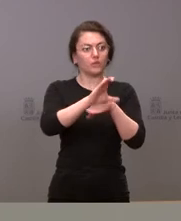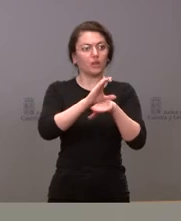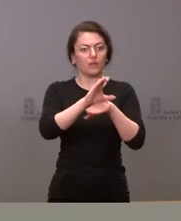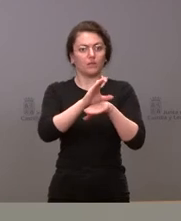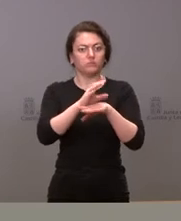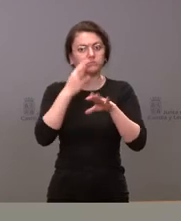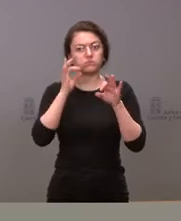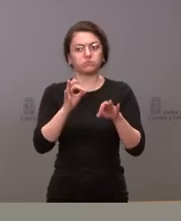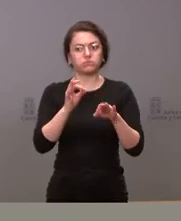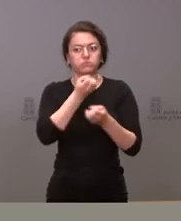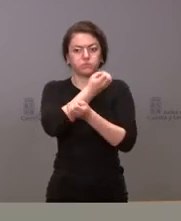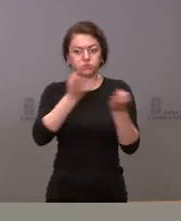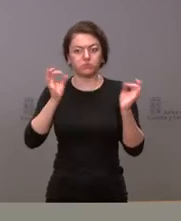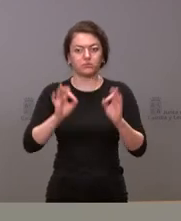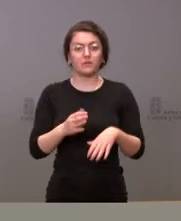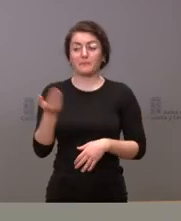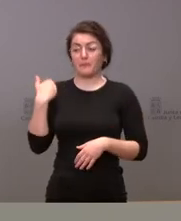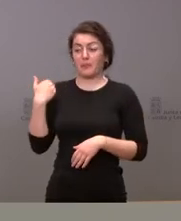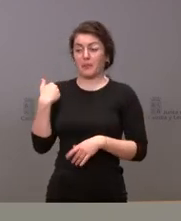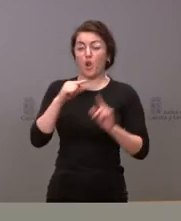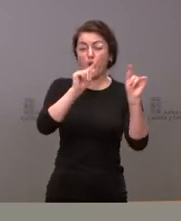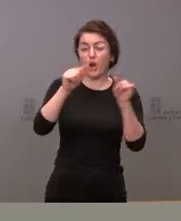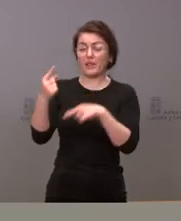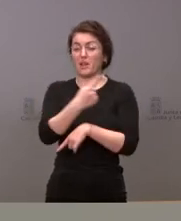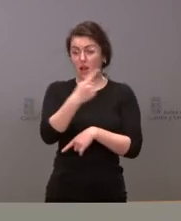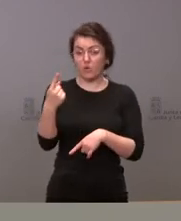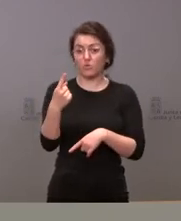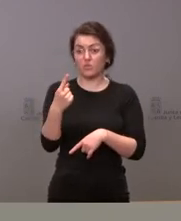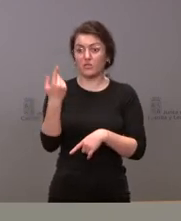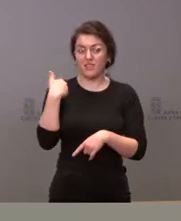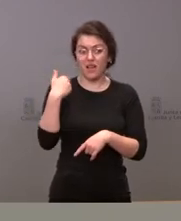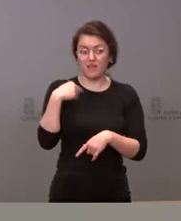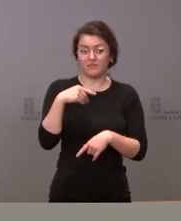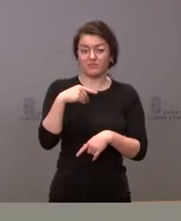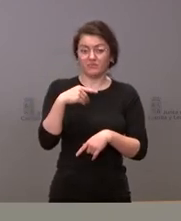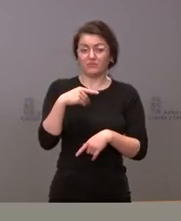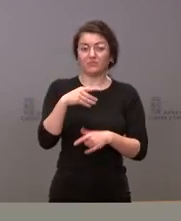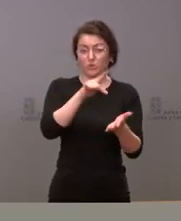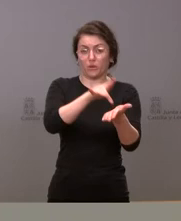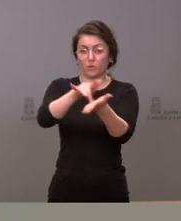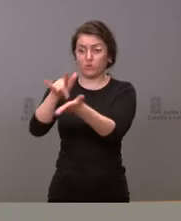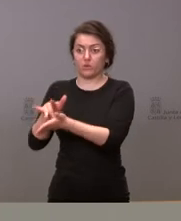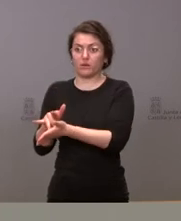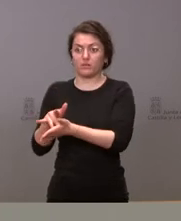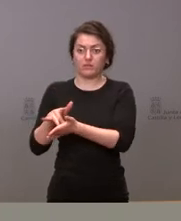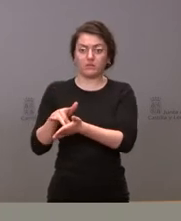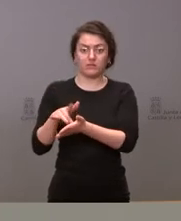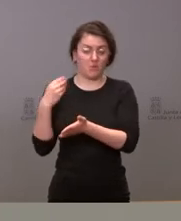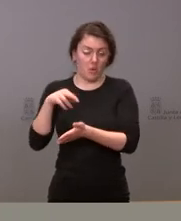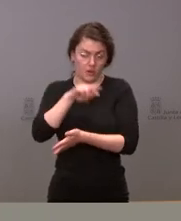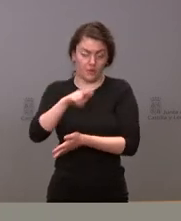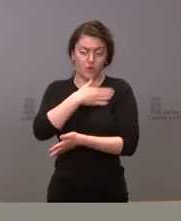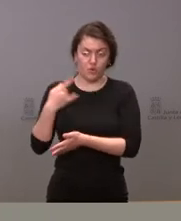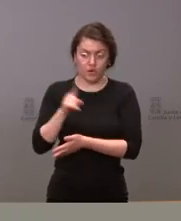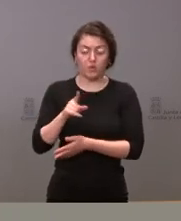se produzca hubo en su momento algunos focos en algunas localidades yo tampoco los quiero repasar todas aquí y algunas de ellas incluso se superaron porque